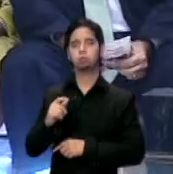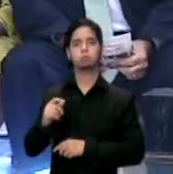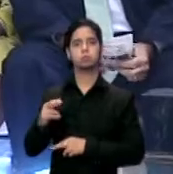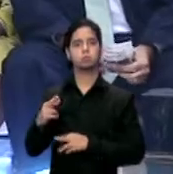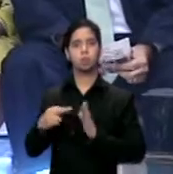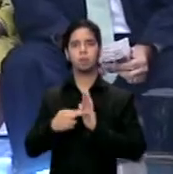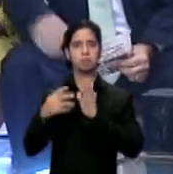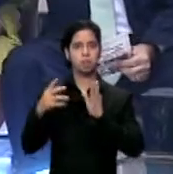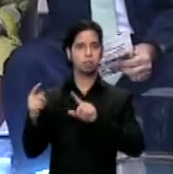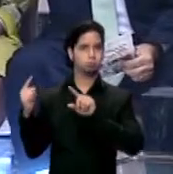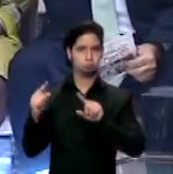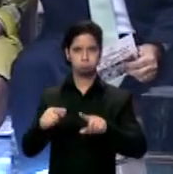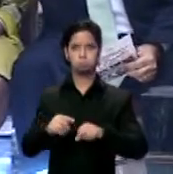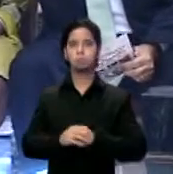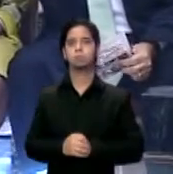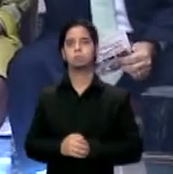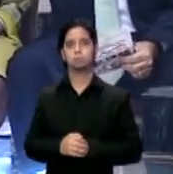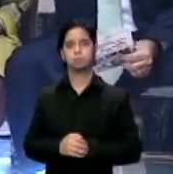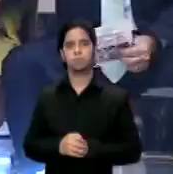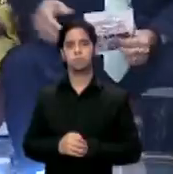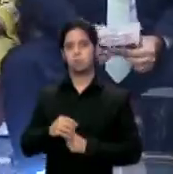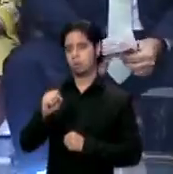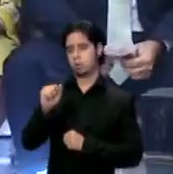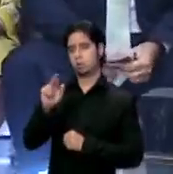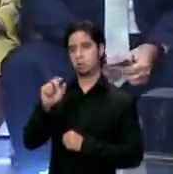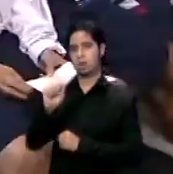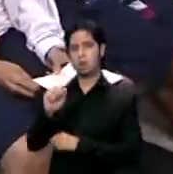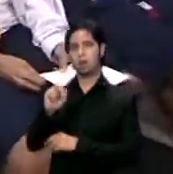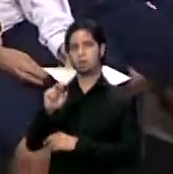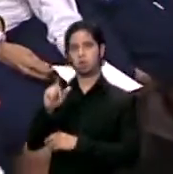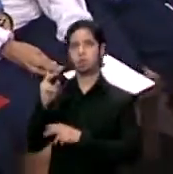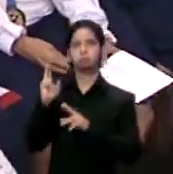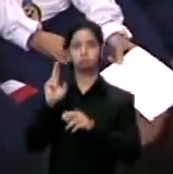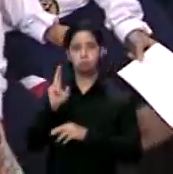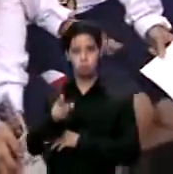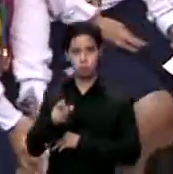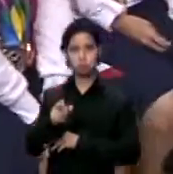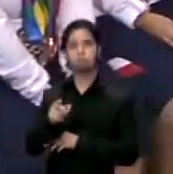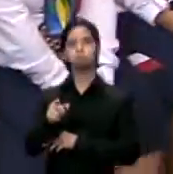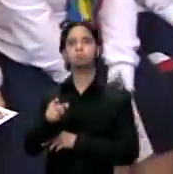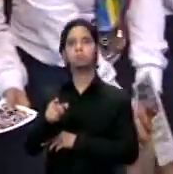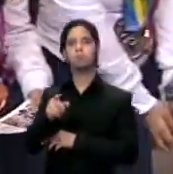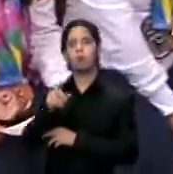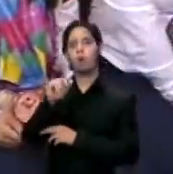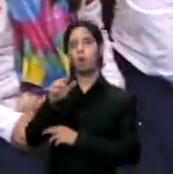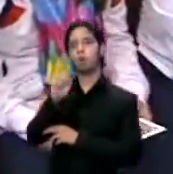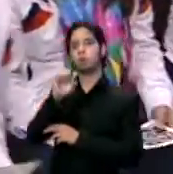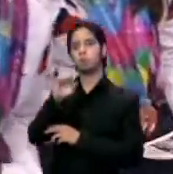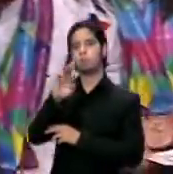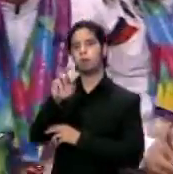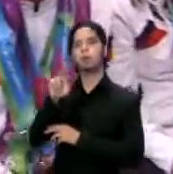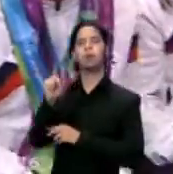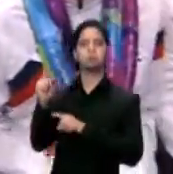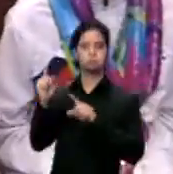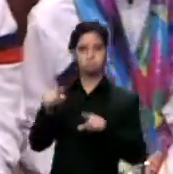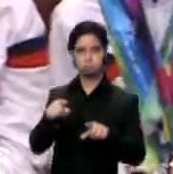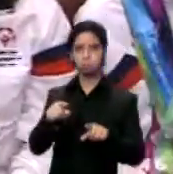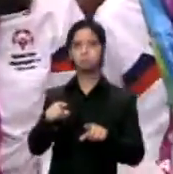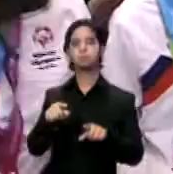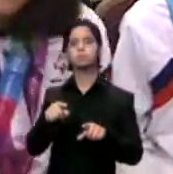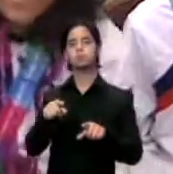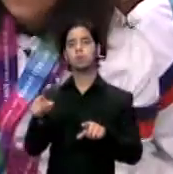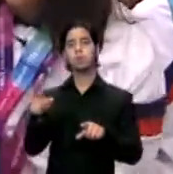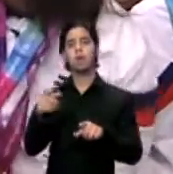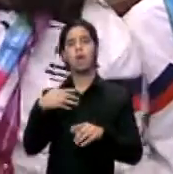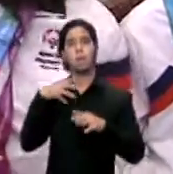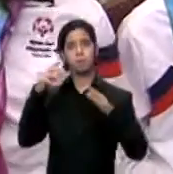la presidenta del Comité Olímpico de Puerto Rico, Sara Rosario, el presidente de las Olimpiadas Especiales, José Barea, y el presidente del Comité Paralímpico de